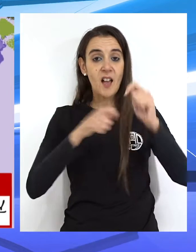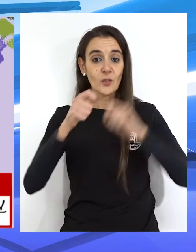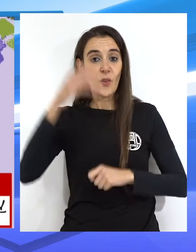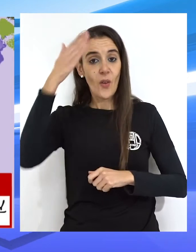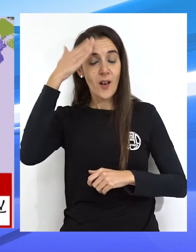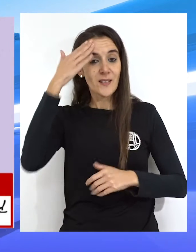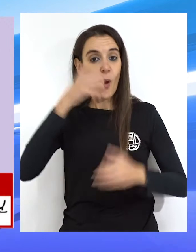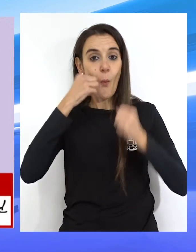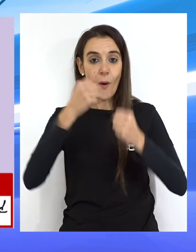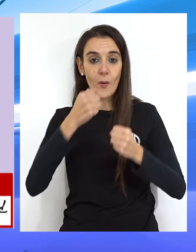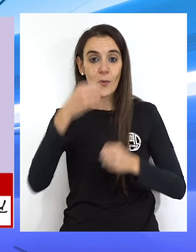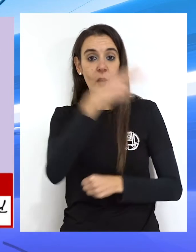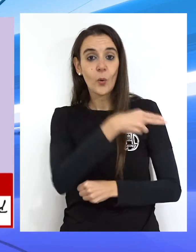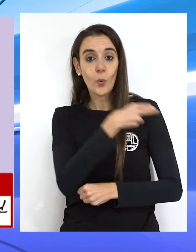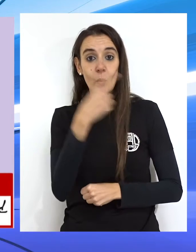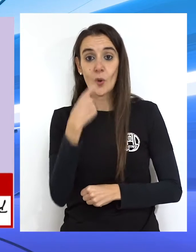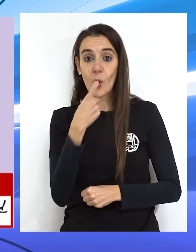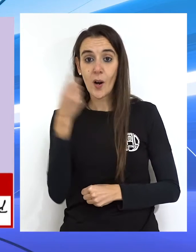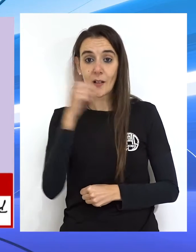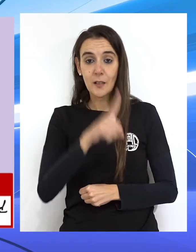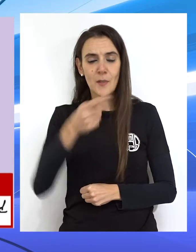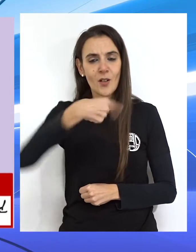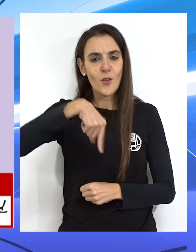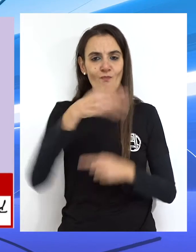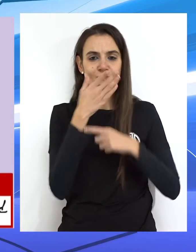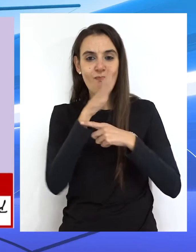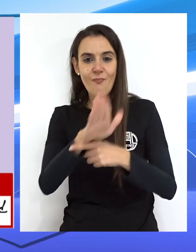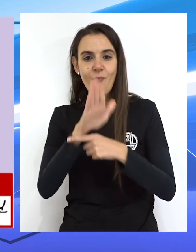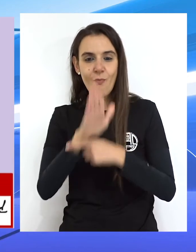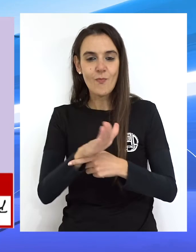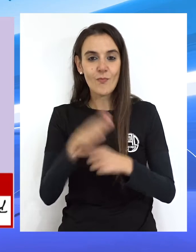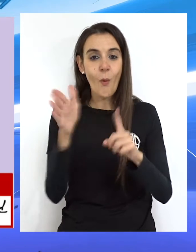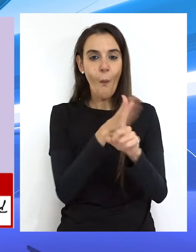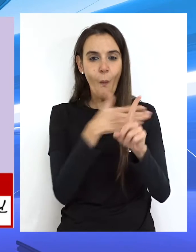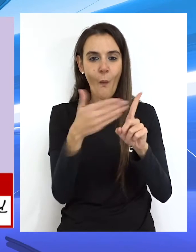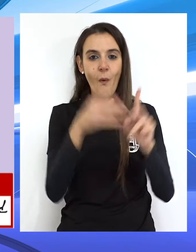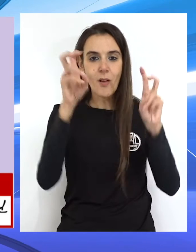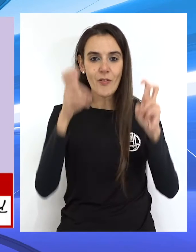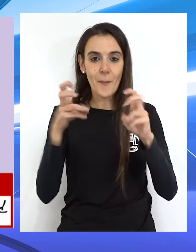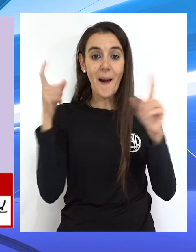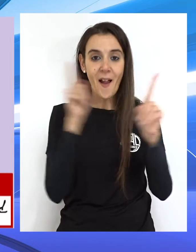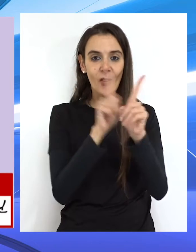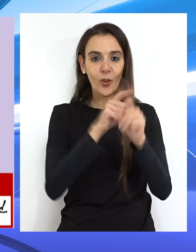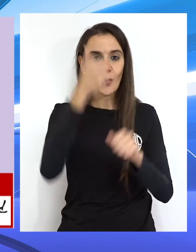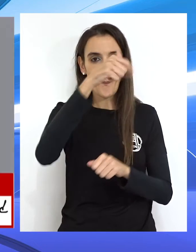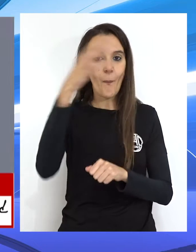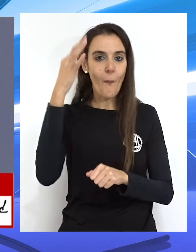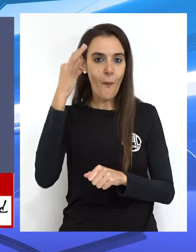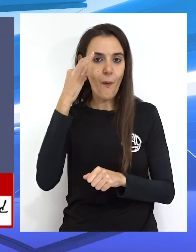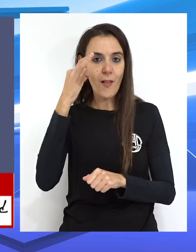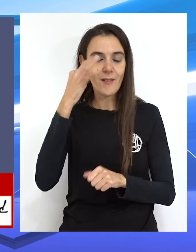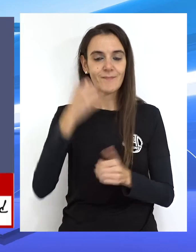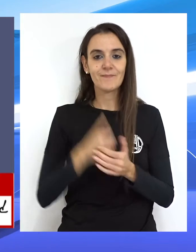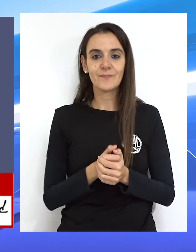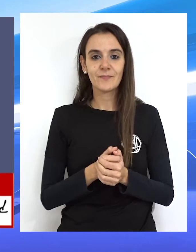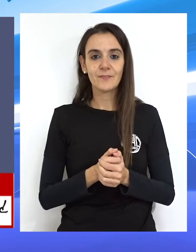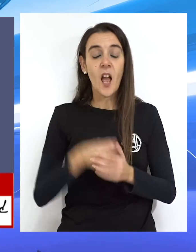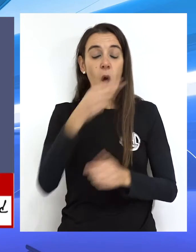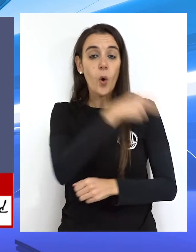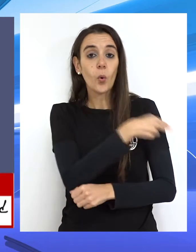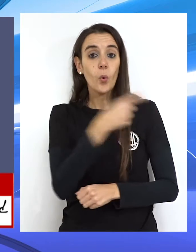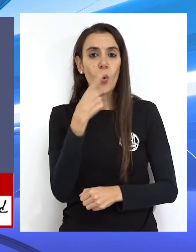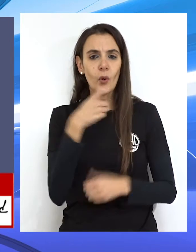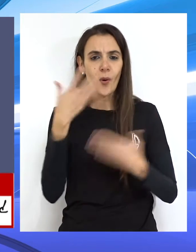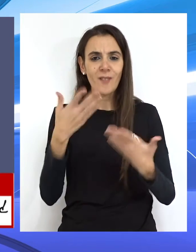Tanto desde Acefeb como desde Cruz Roja han mostrado su adhesión al Día Internacional contra la Violencia de Género. Desde